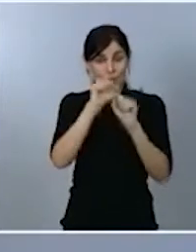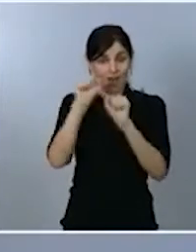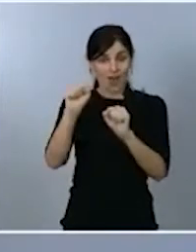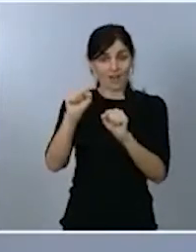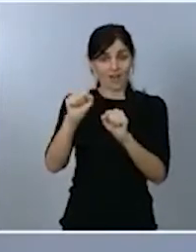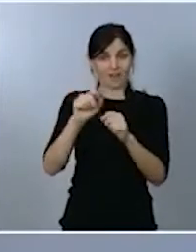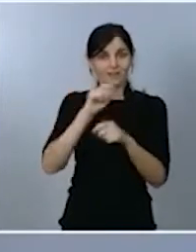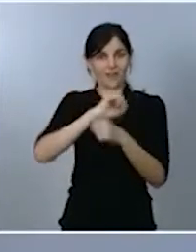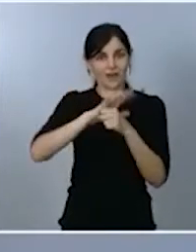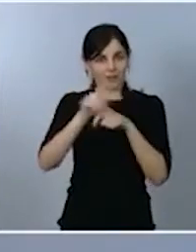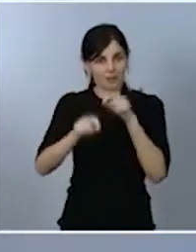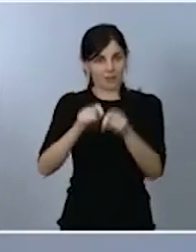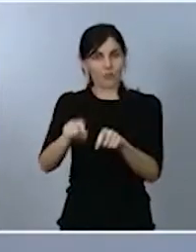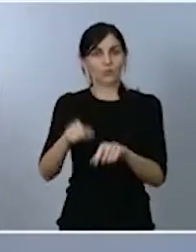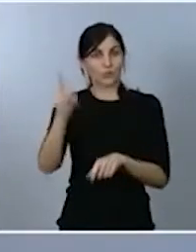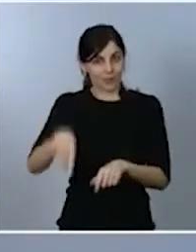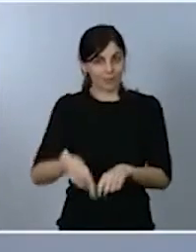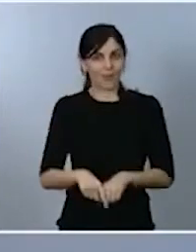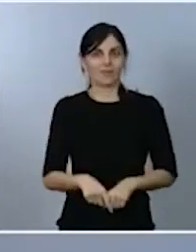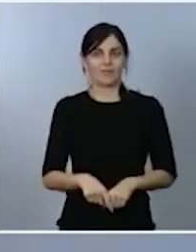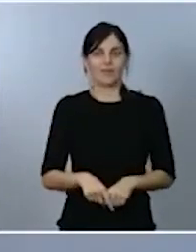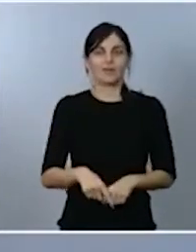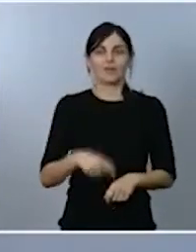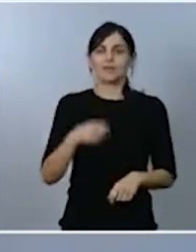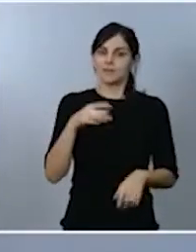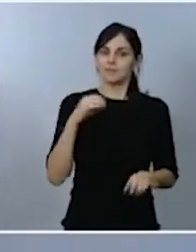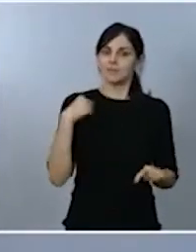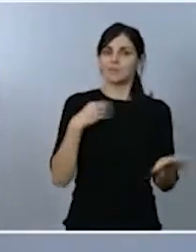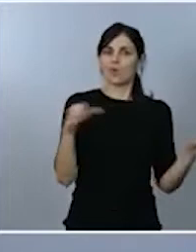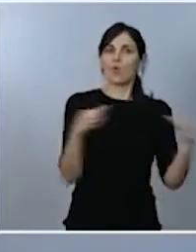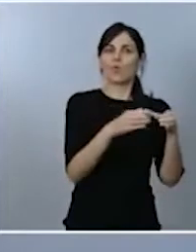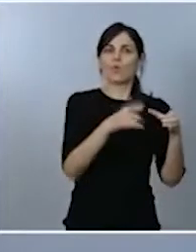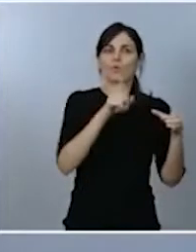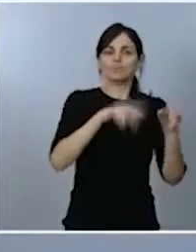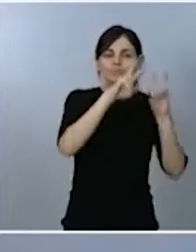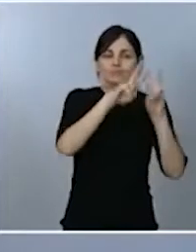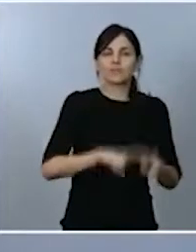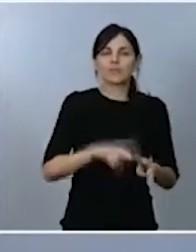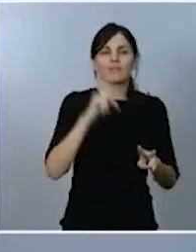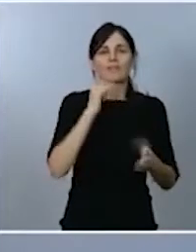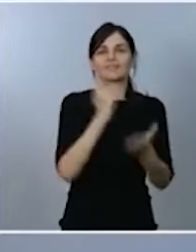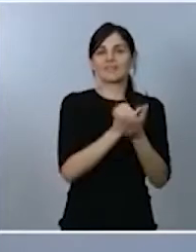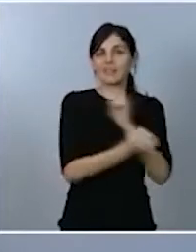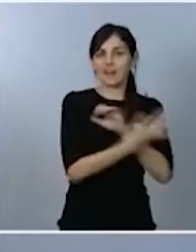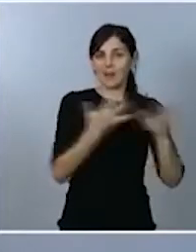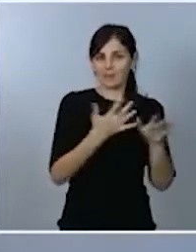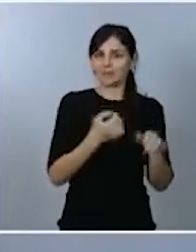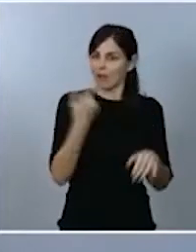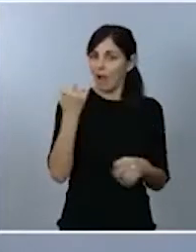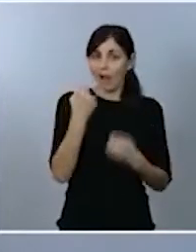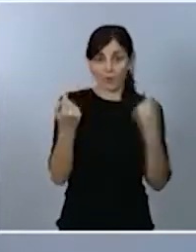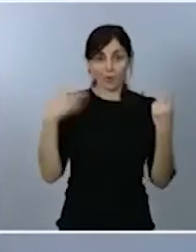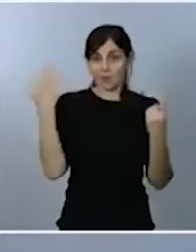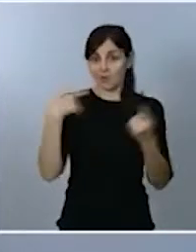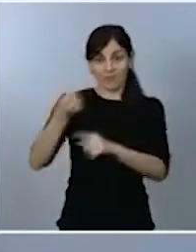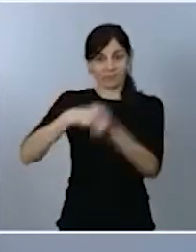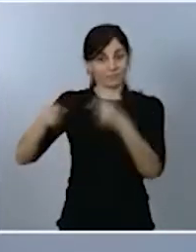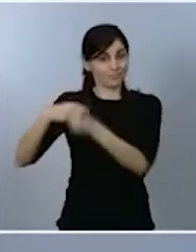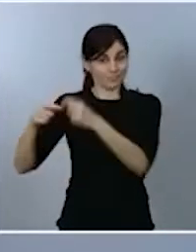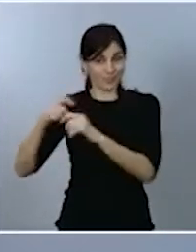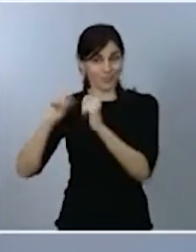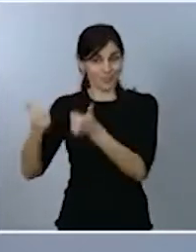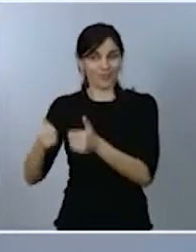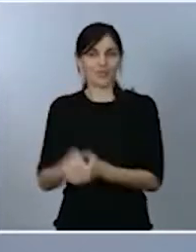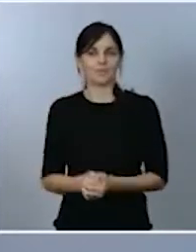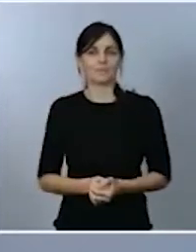que son escalables industrialmente y algunas de ellas están ya comercializadas. Se ha conseguido estudiar características clínicas en